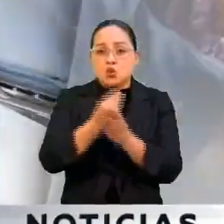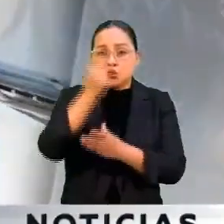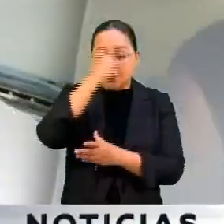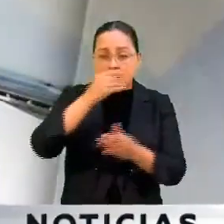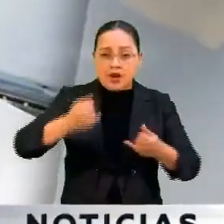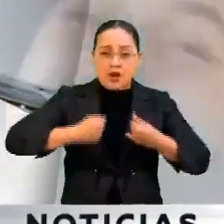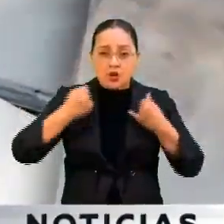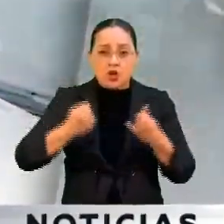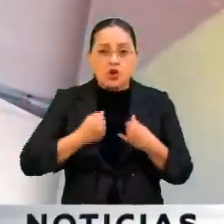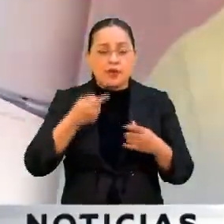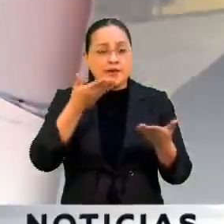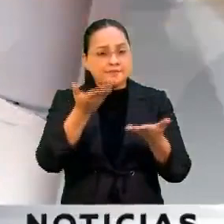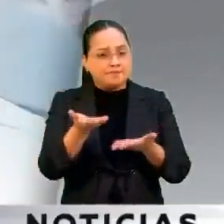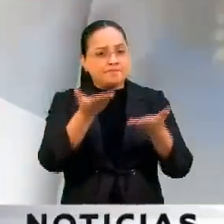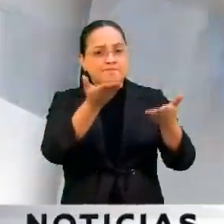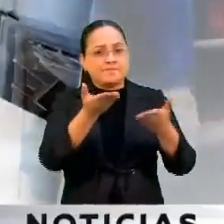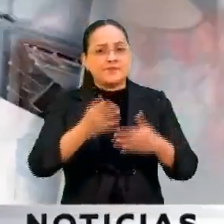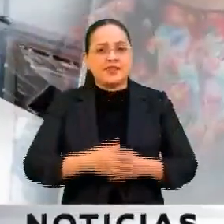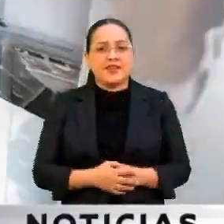Martínez Ortega con la historia.